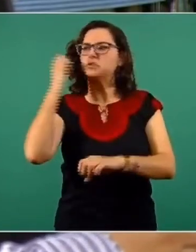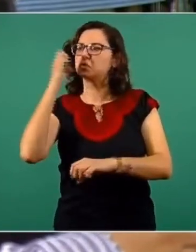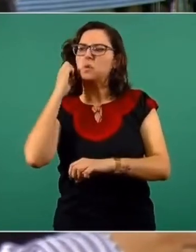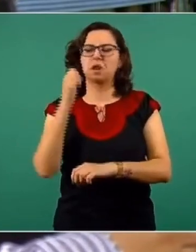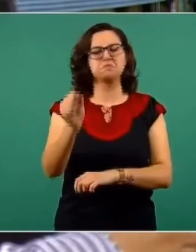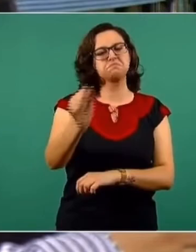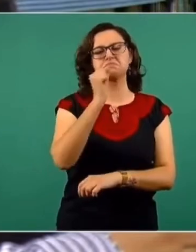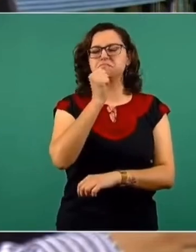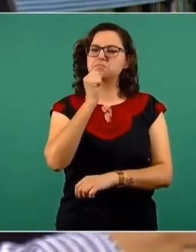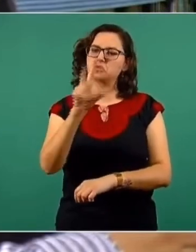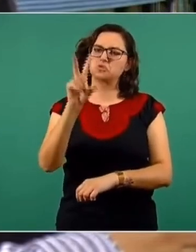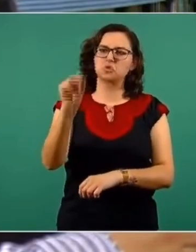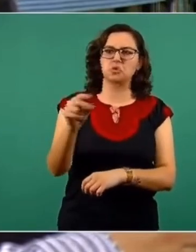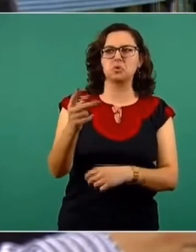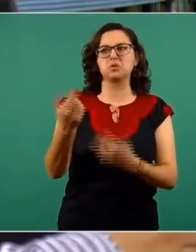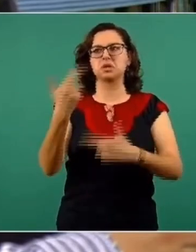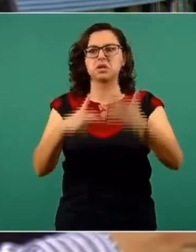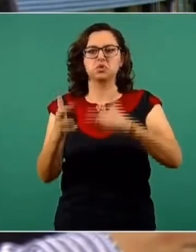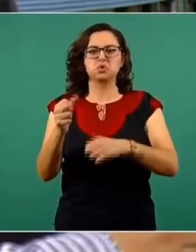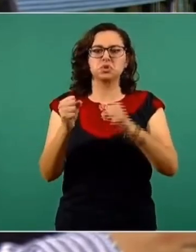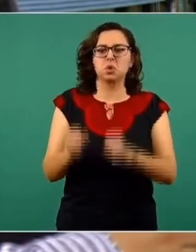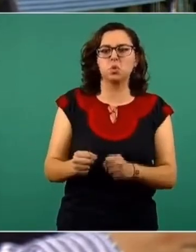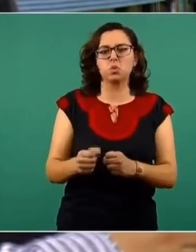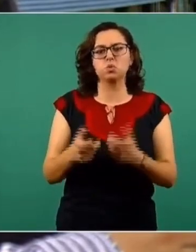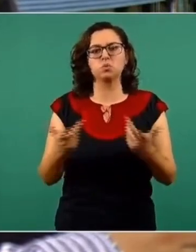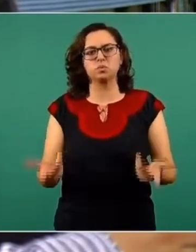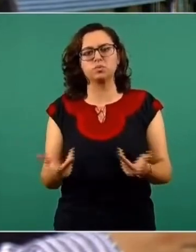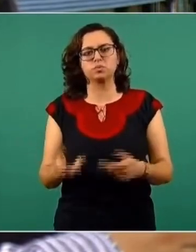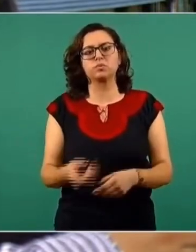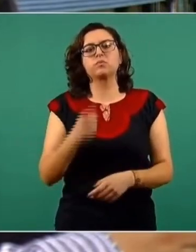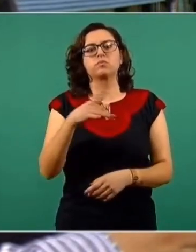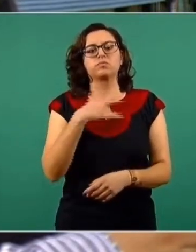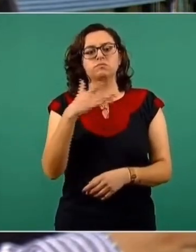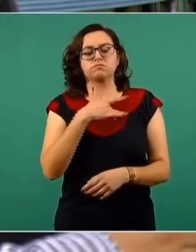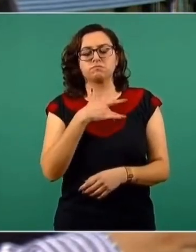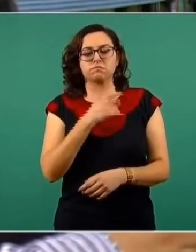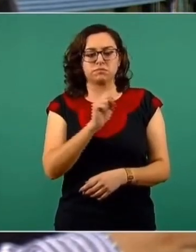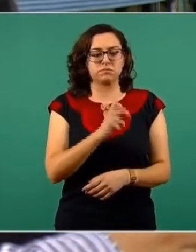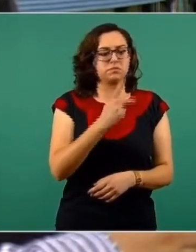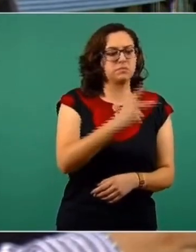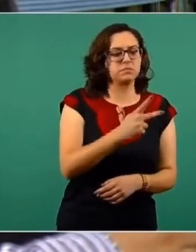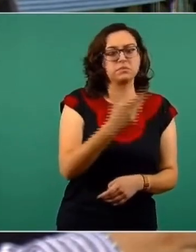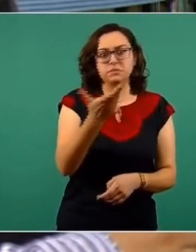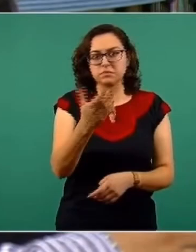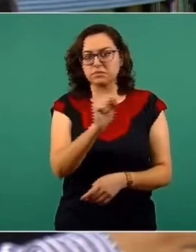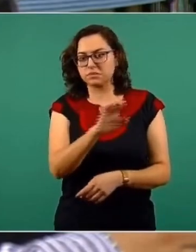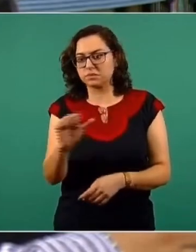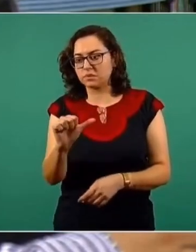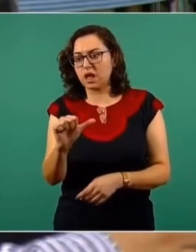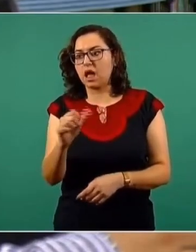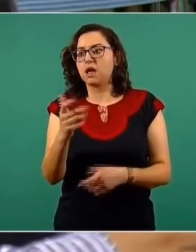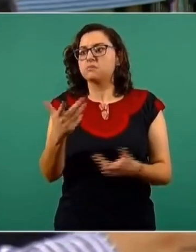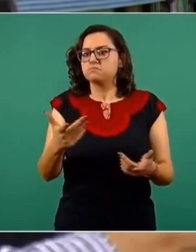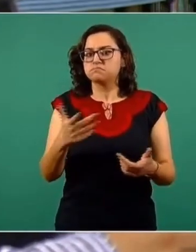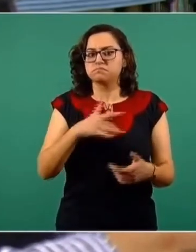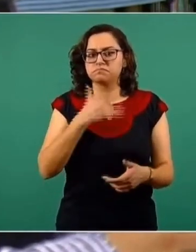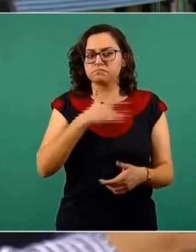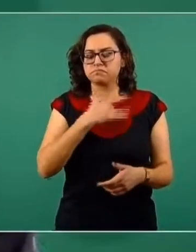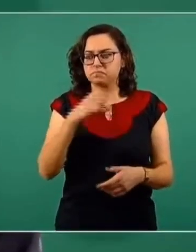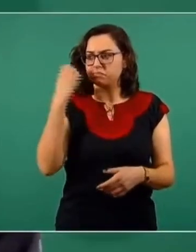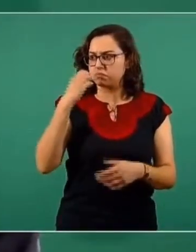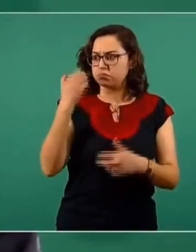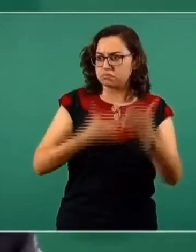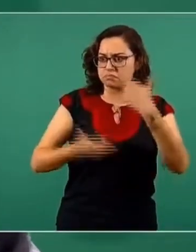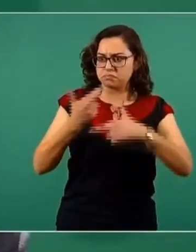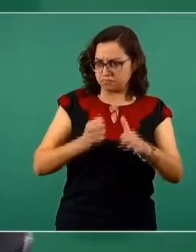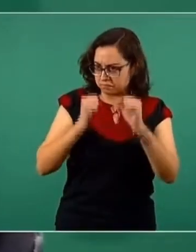la Autoridad de Salud y la Secretaría de Educación Pública aseguran que va a haber un regreso, un retorno de clases seguro. Claro, de